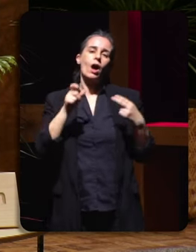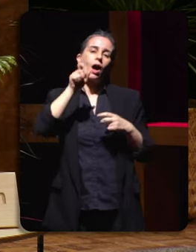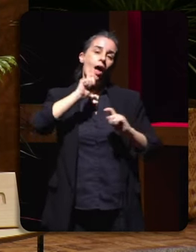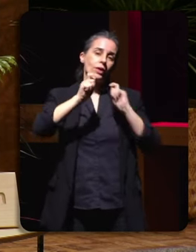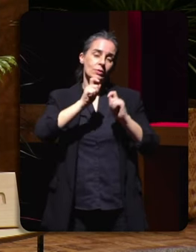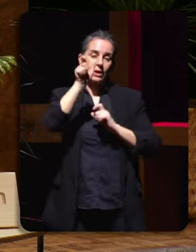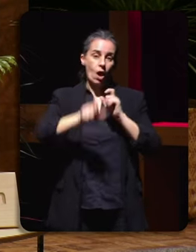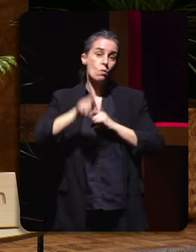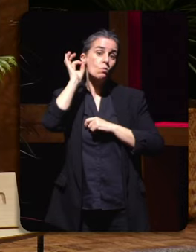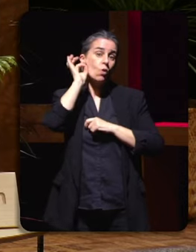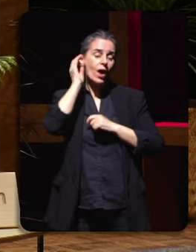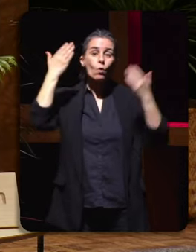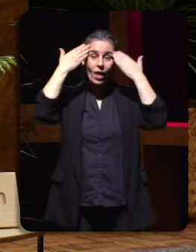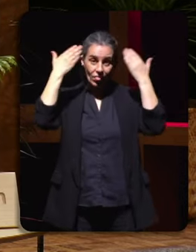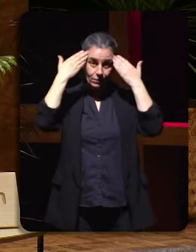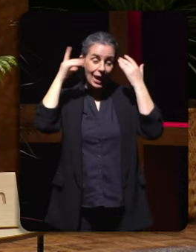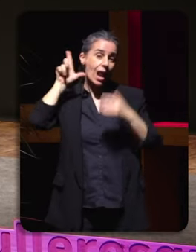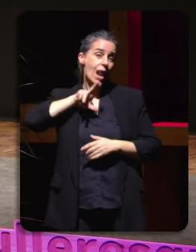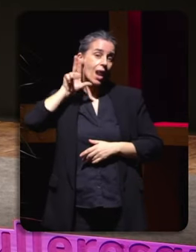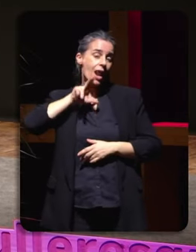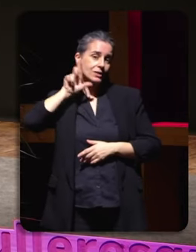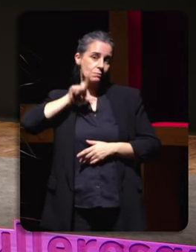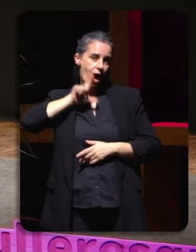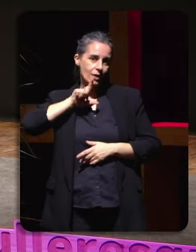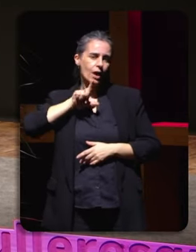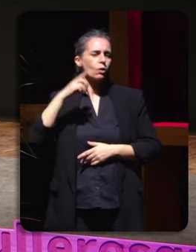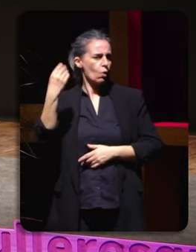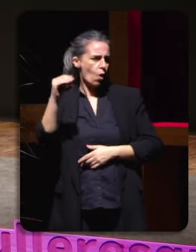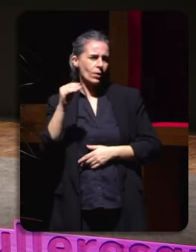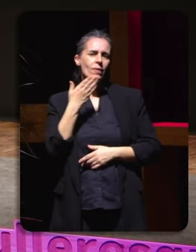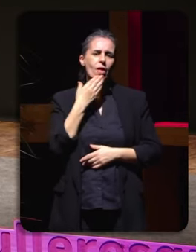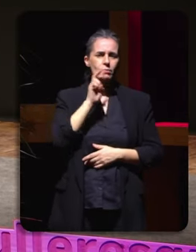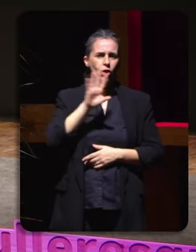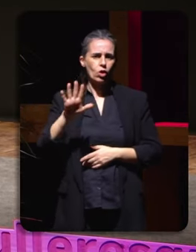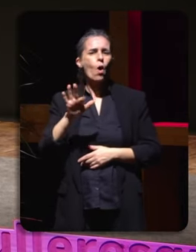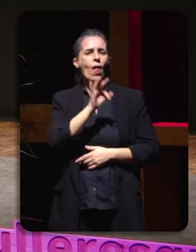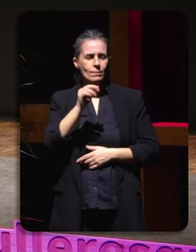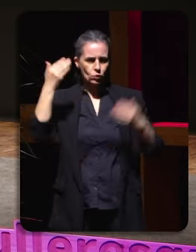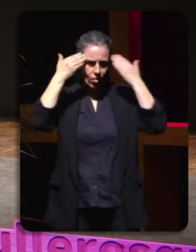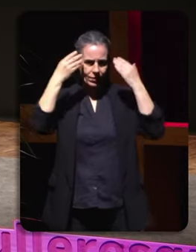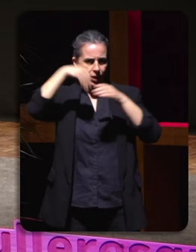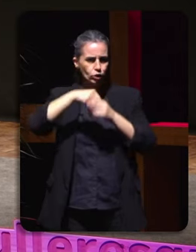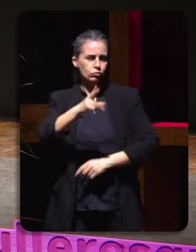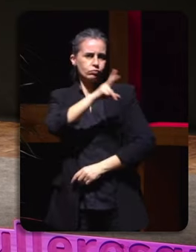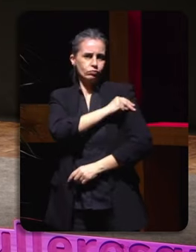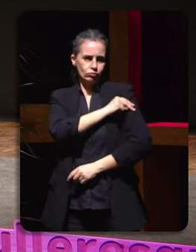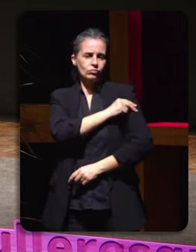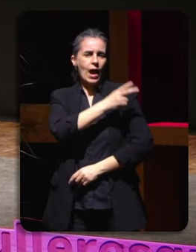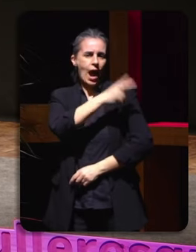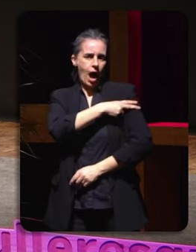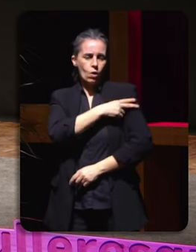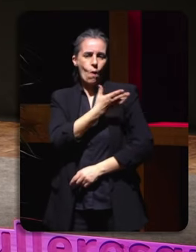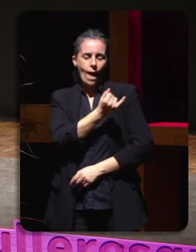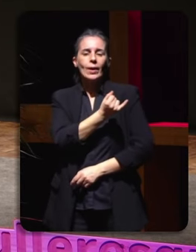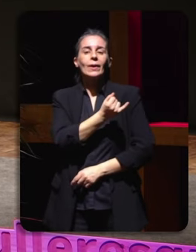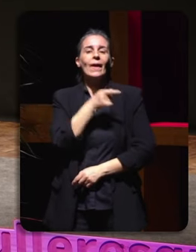lesbiana e moi nova 25 anos era unha garda ademais con rango con cargo decía que nunca se sentira discriminada desde logo nunca